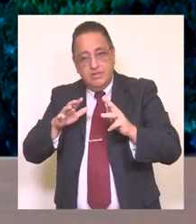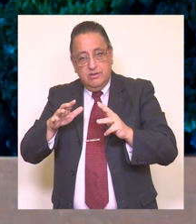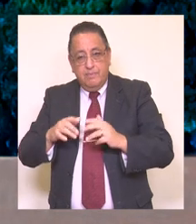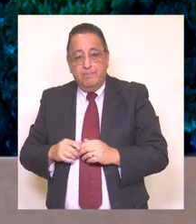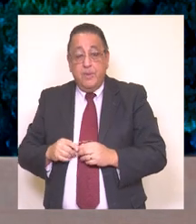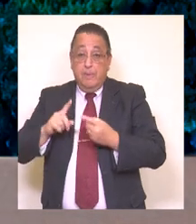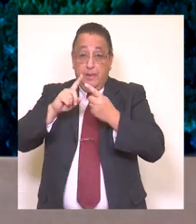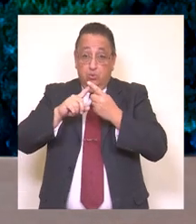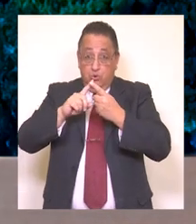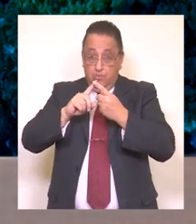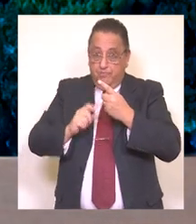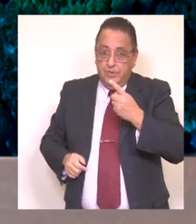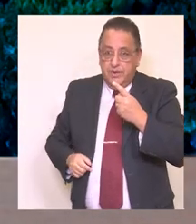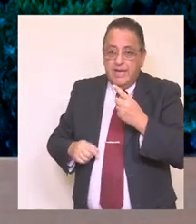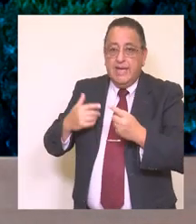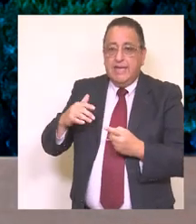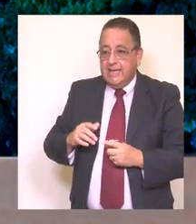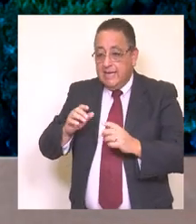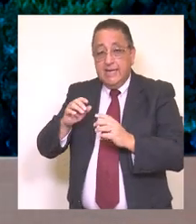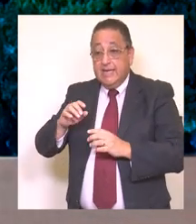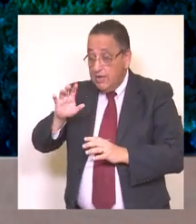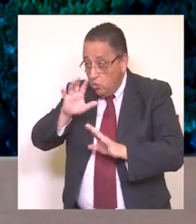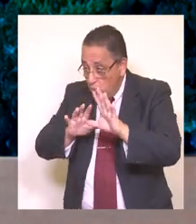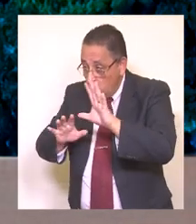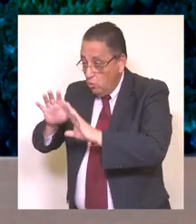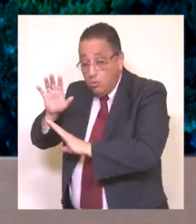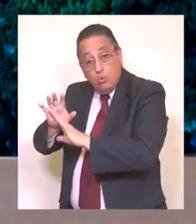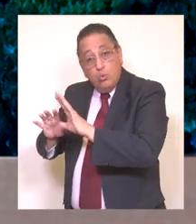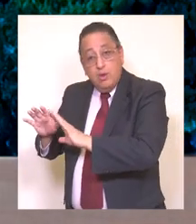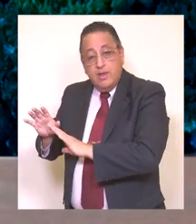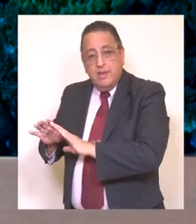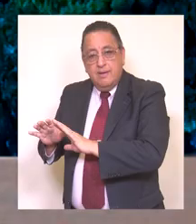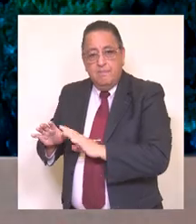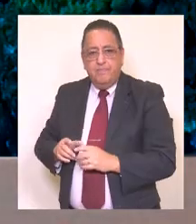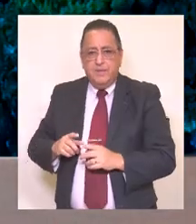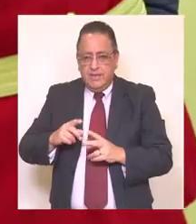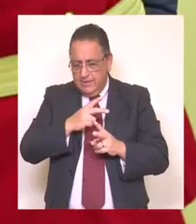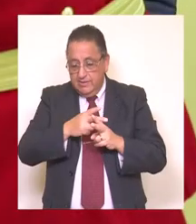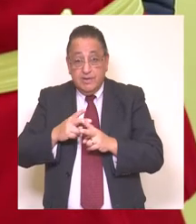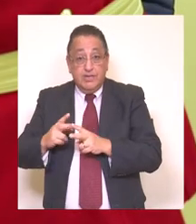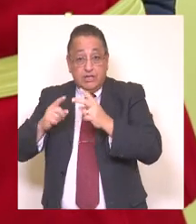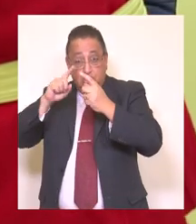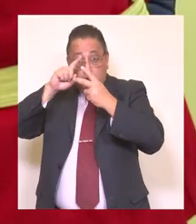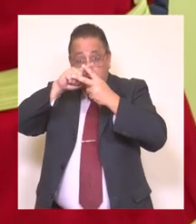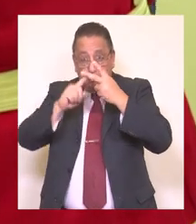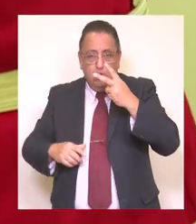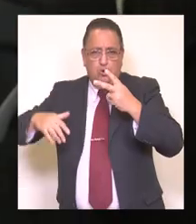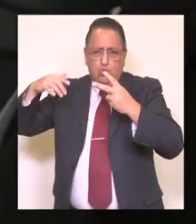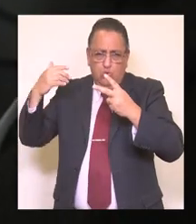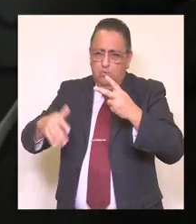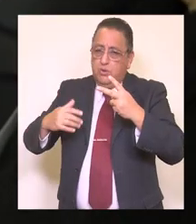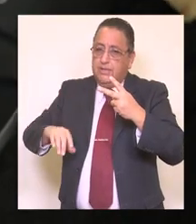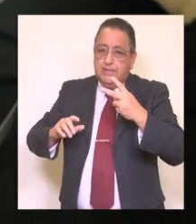proyectos nuevos de seguridad, principalmente en prevención de incendio y primeros auxilios, cuyos beneficiarios fueron las